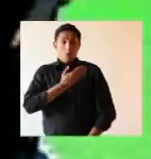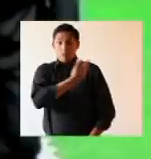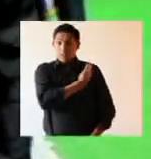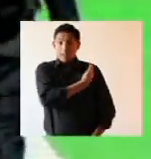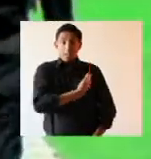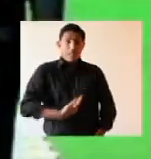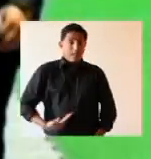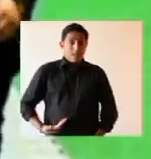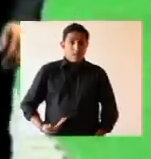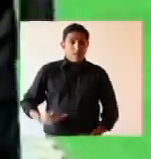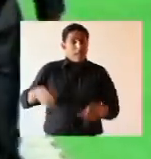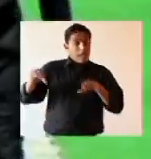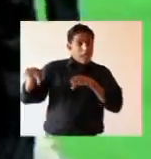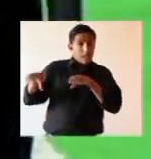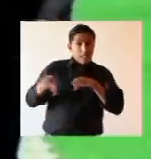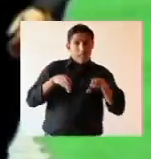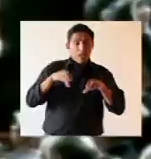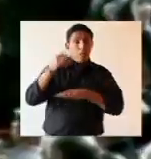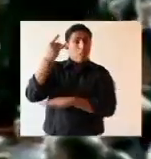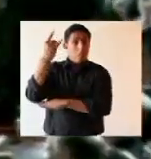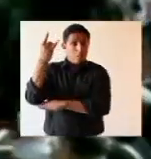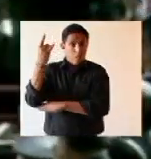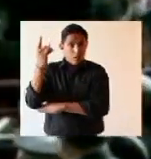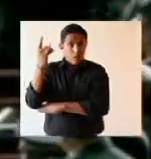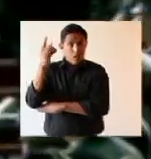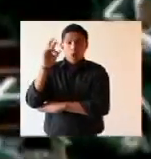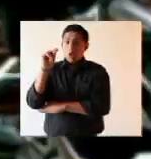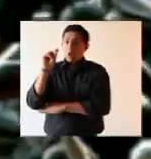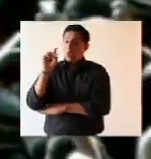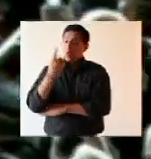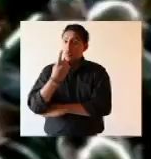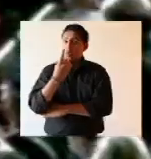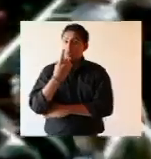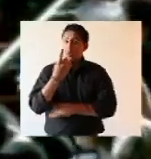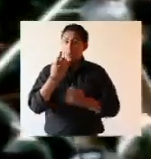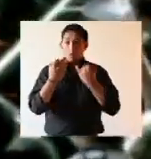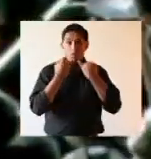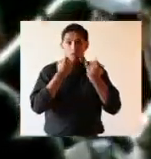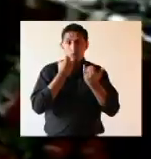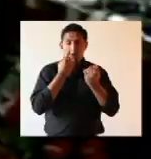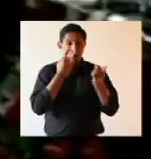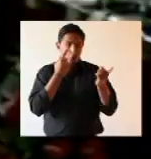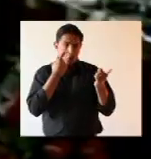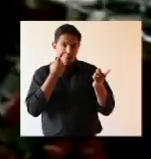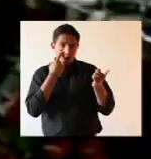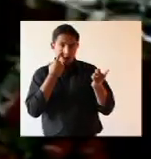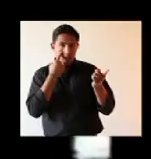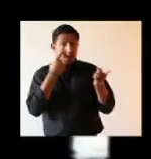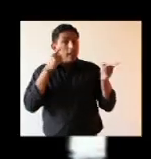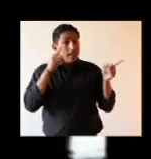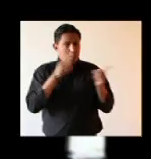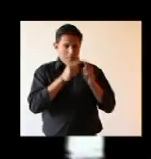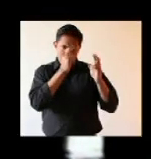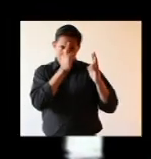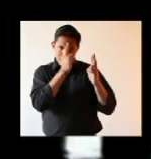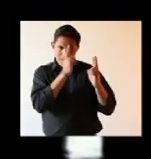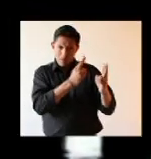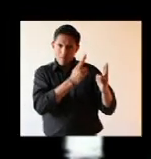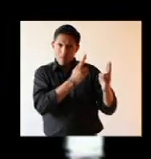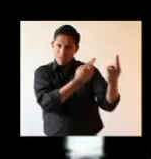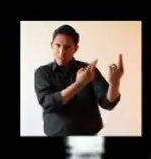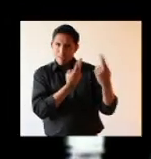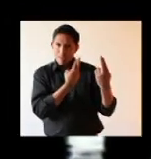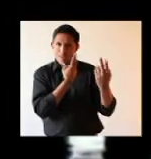ha hecho que Bolivia no solo sea conocida, sino respetada por la